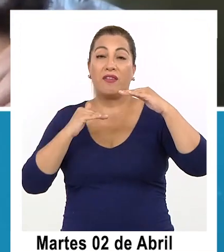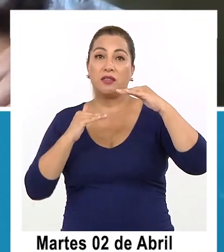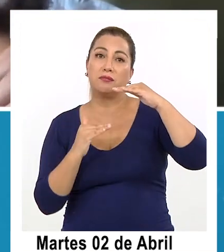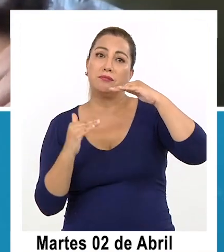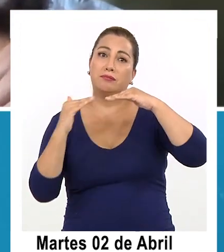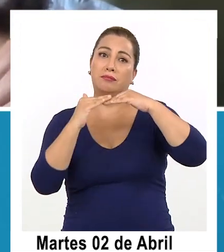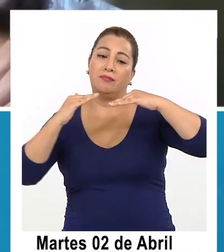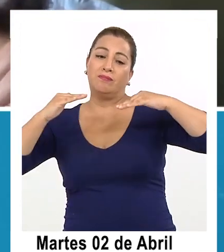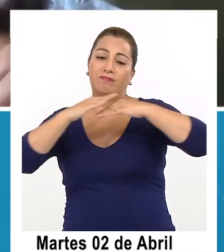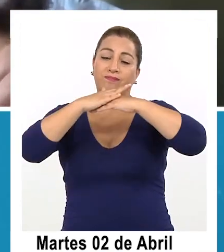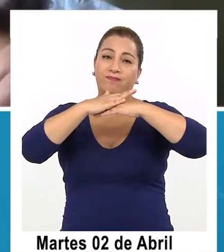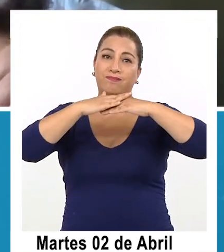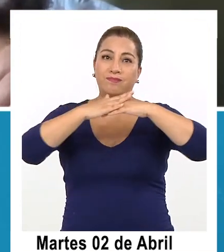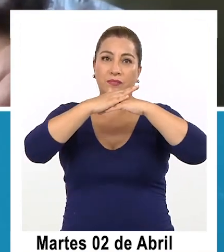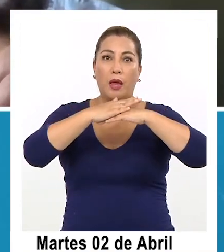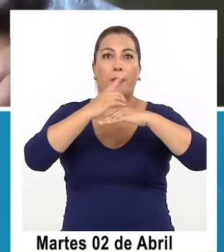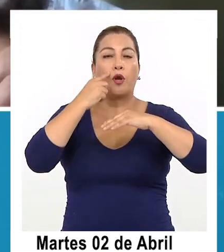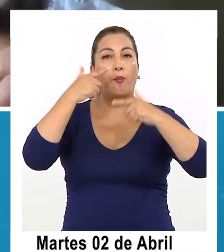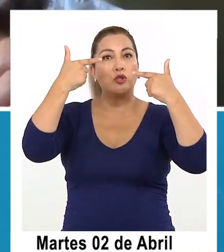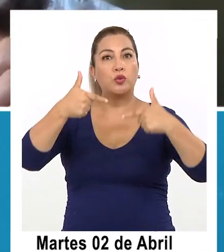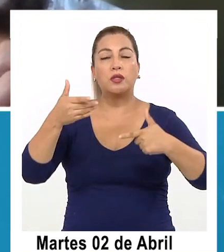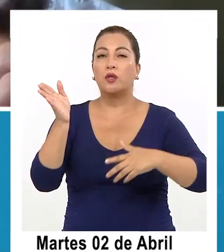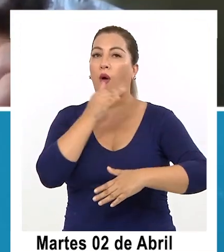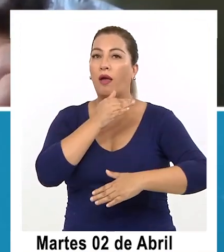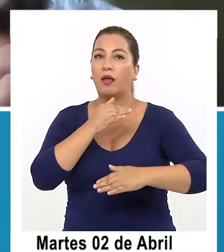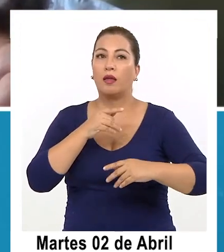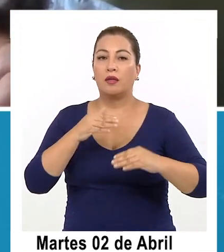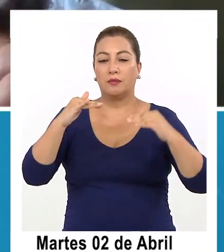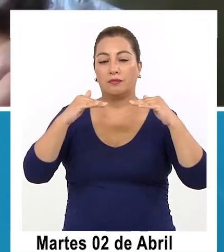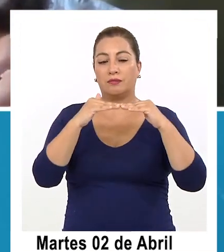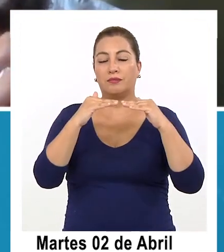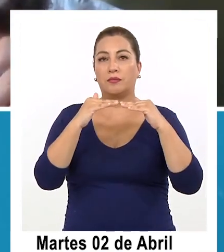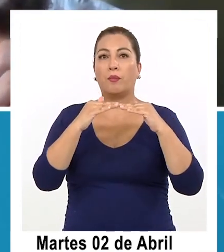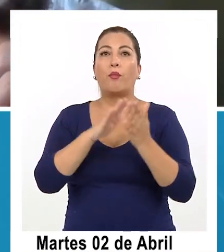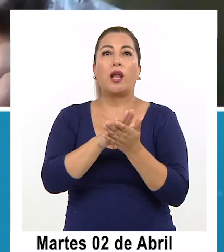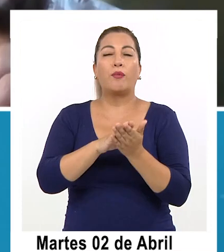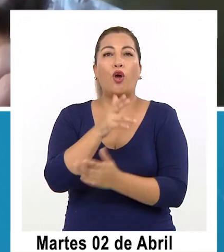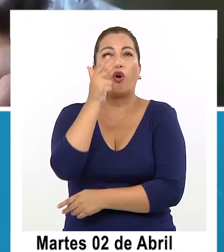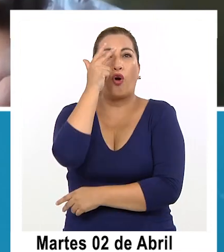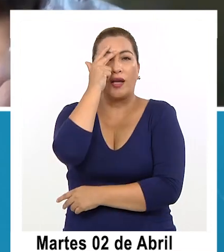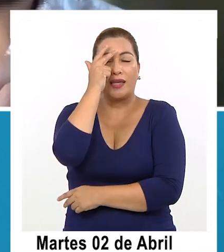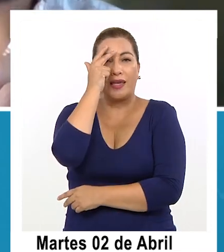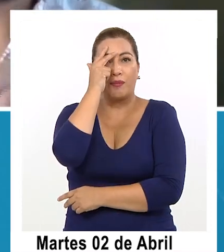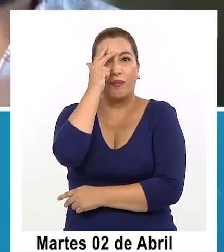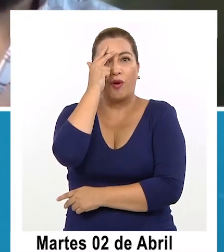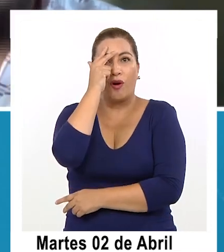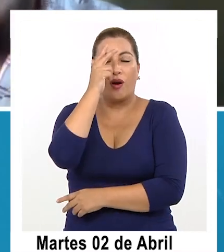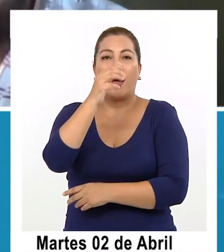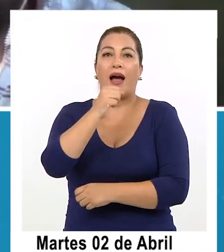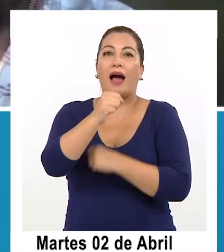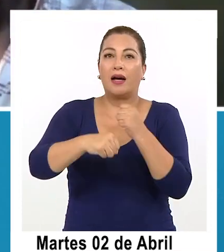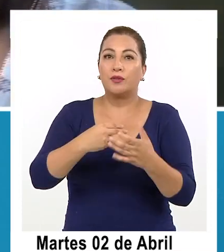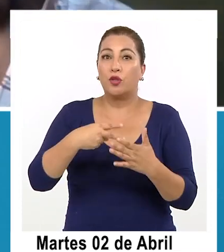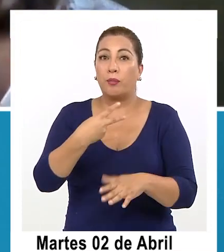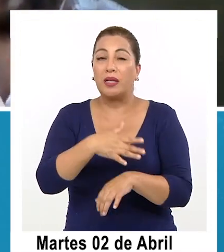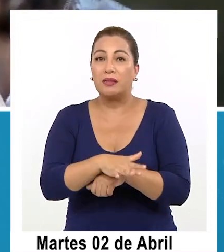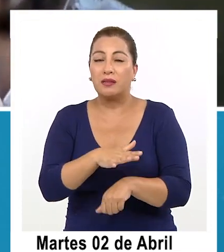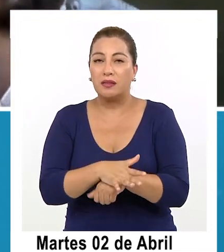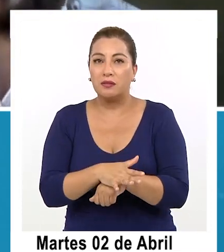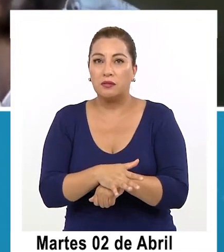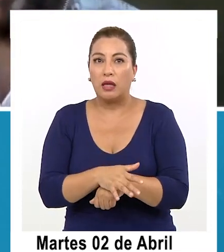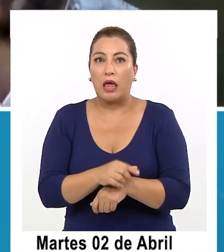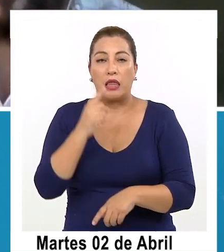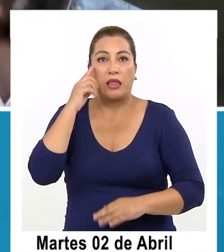sismo importante pero afortunadamente no fue tanto como como el de el de Coquimbo después el año siguiente o pudo haber sido